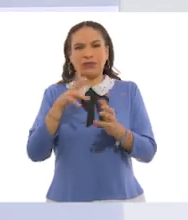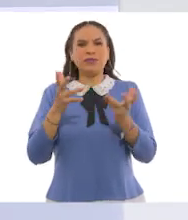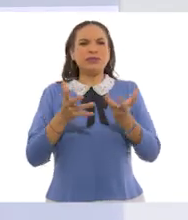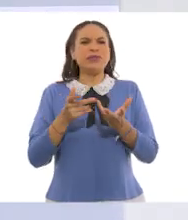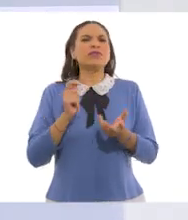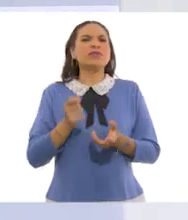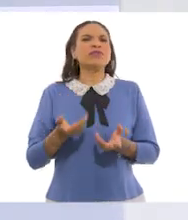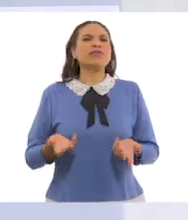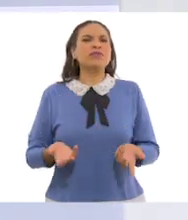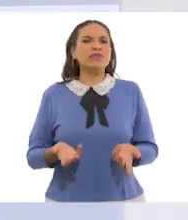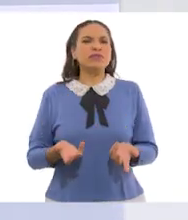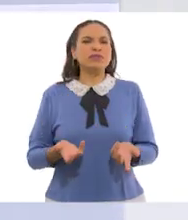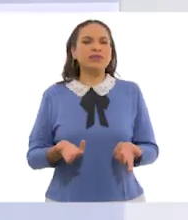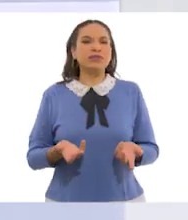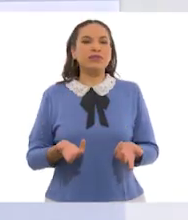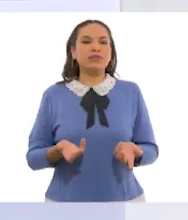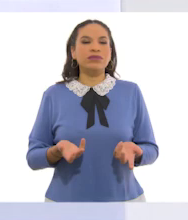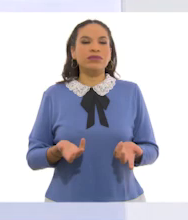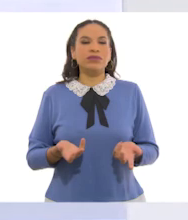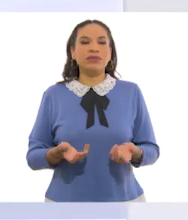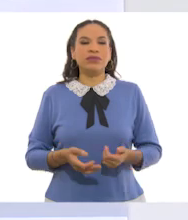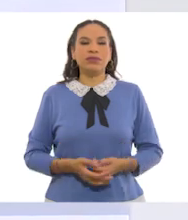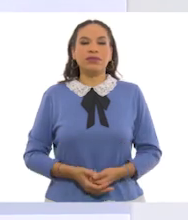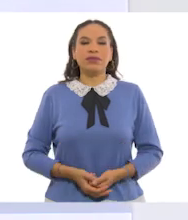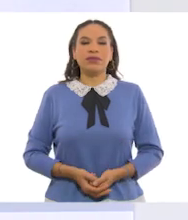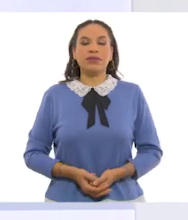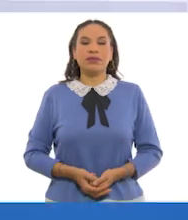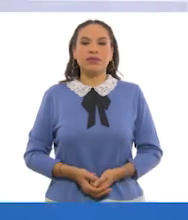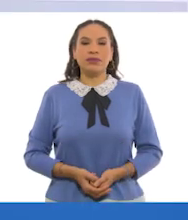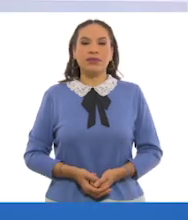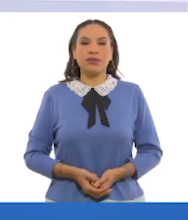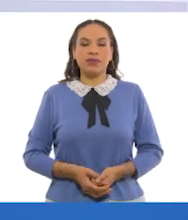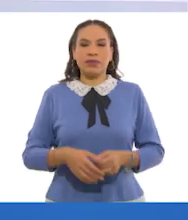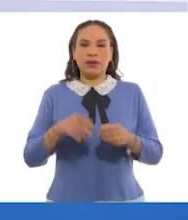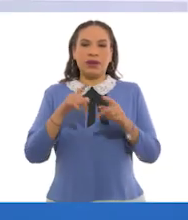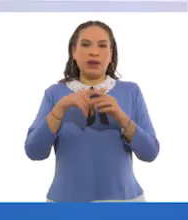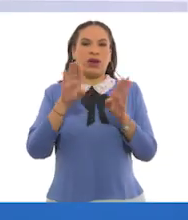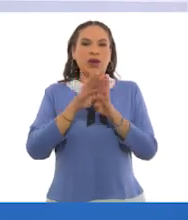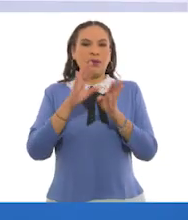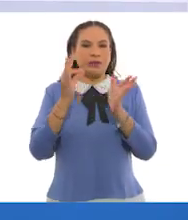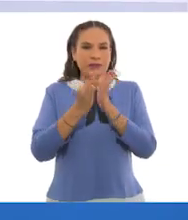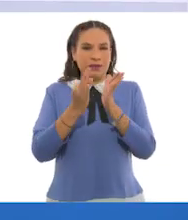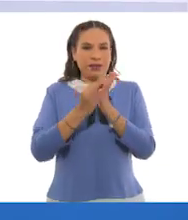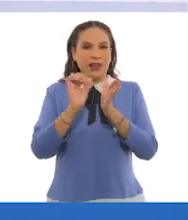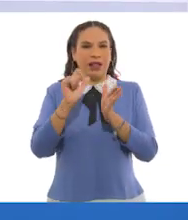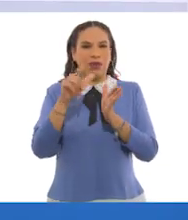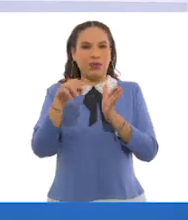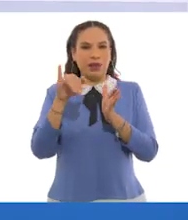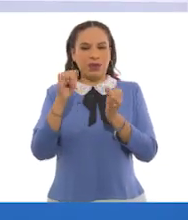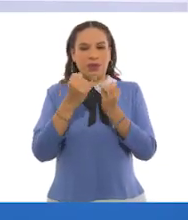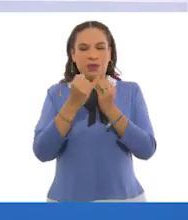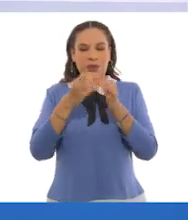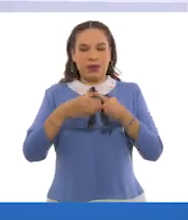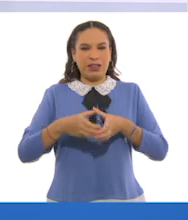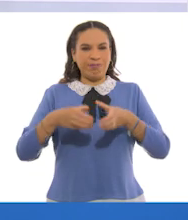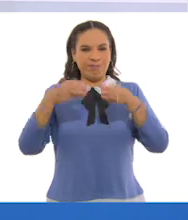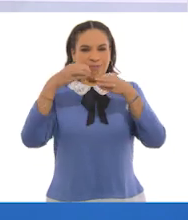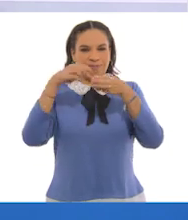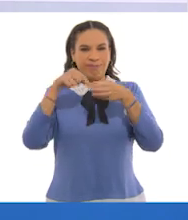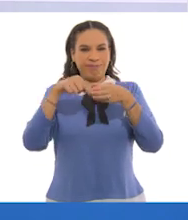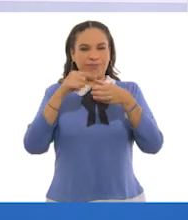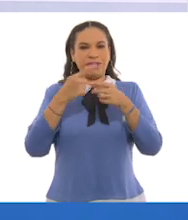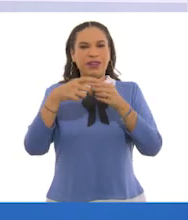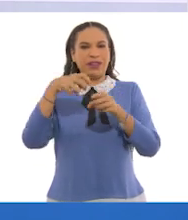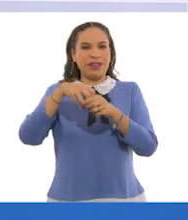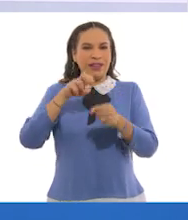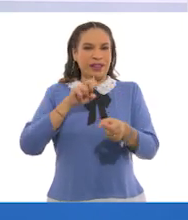de aluminio, ajá. Igual que el envase de